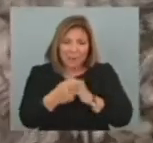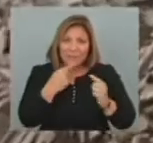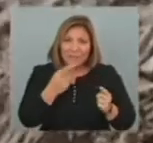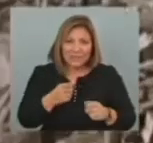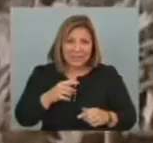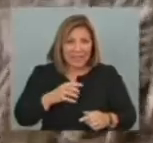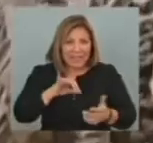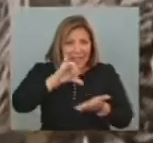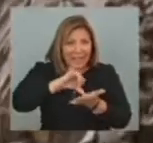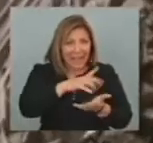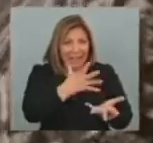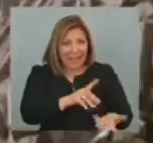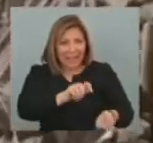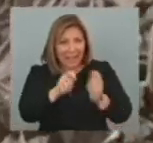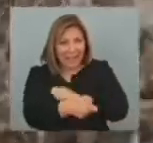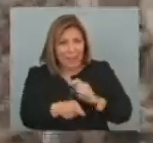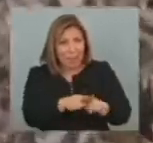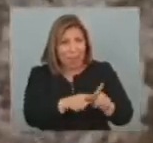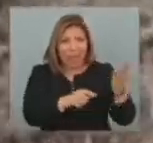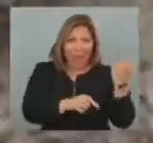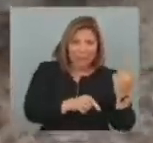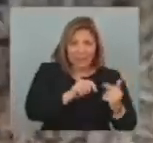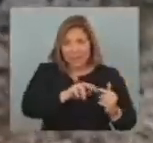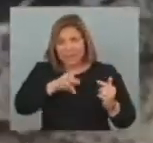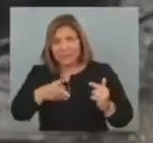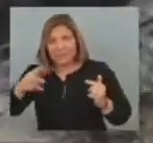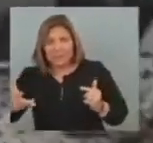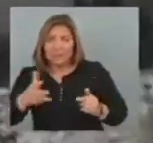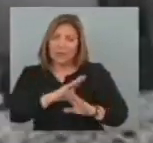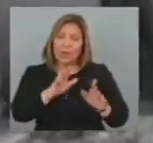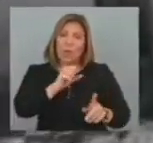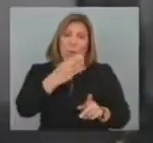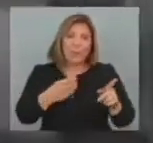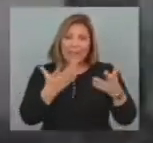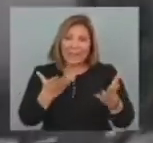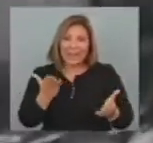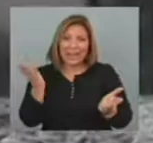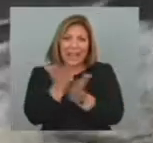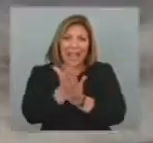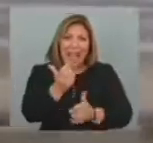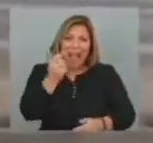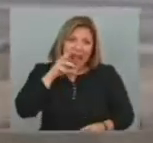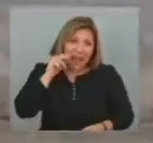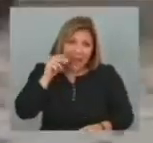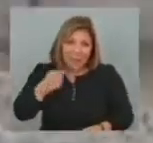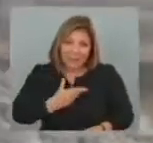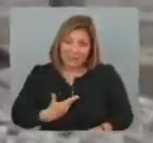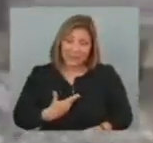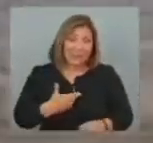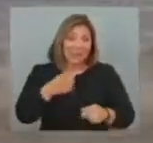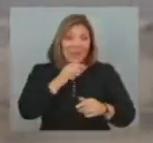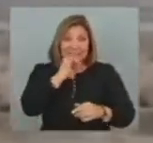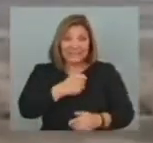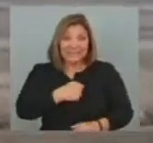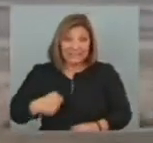iraquí a pesar de las negativas estadounidenses De que el presidente Barack Obama pretenda derrocar a Assad La agencia estatal de noticias china